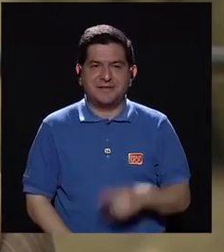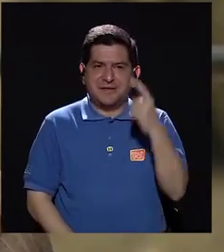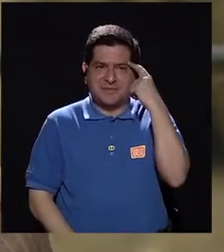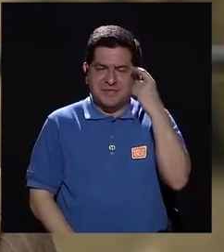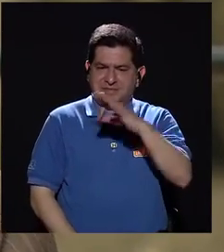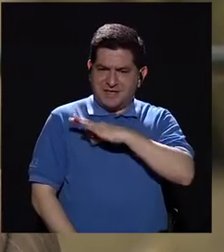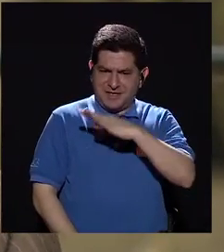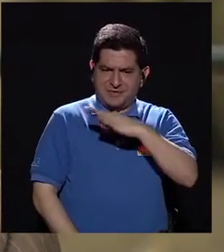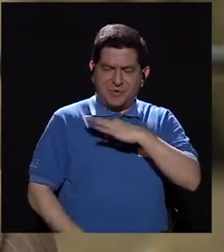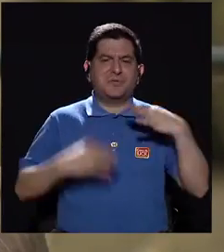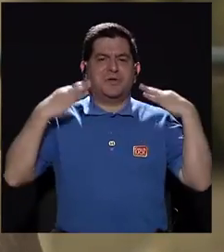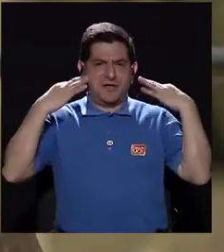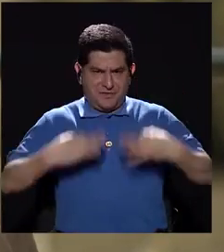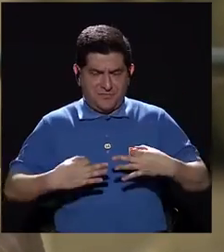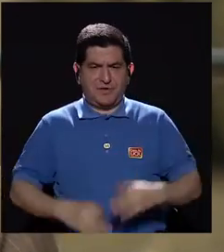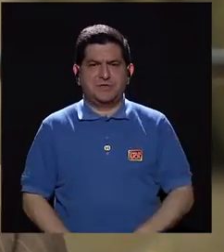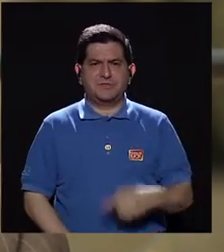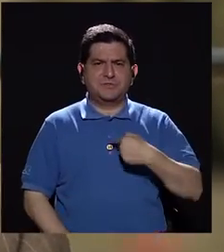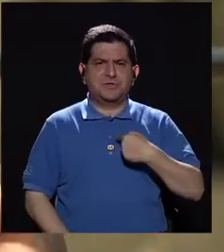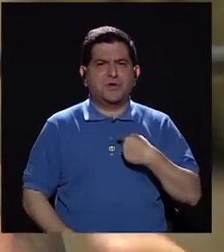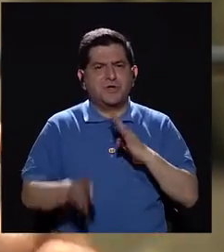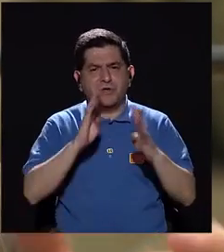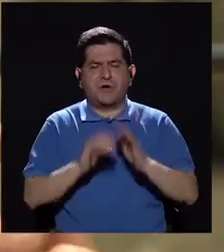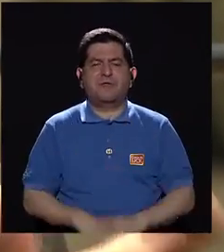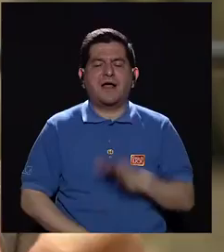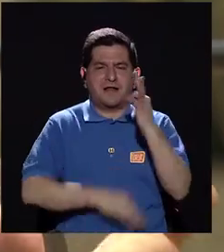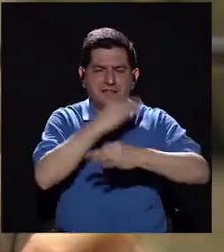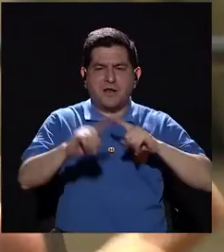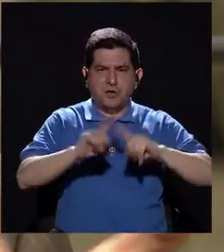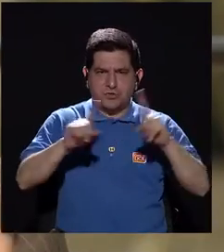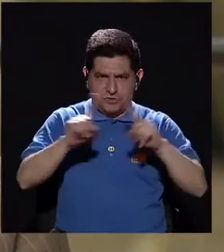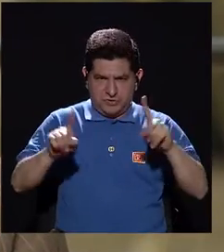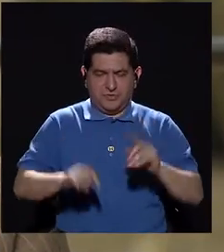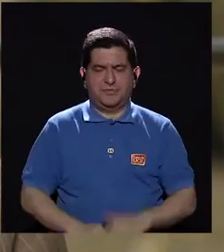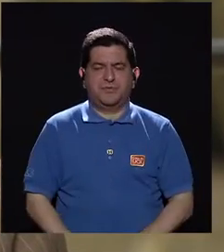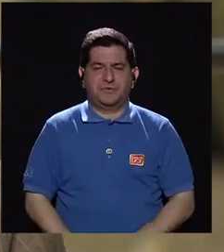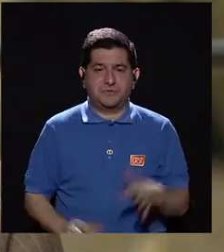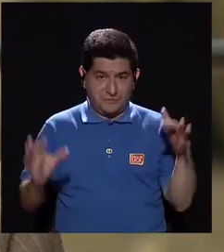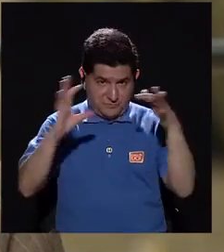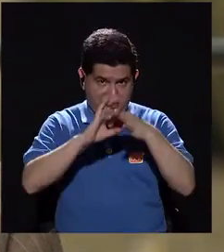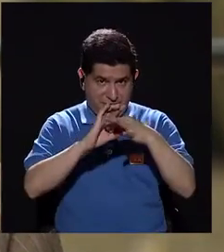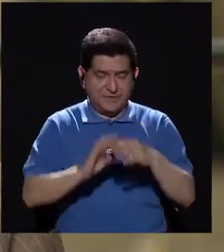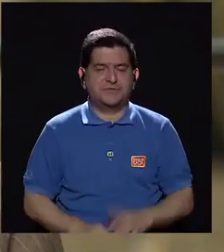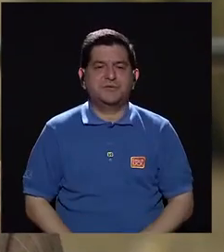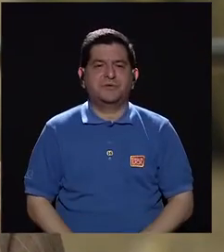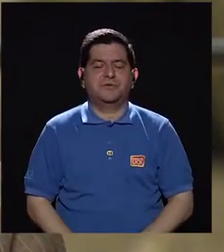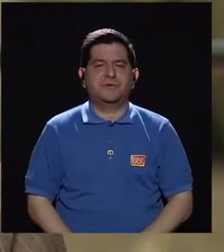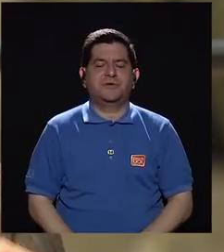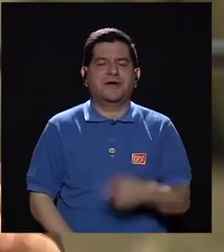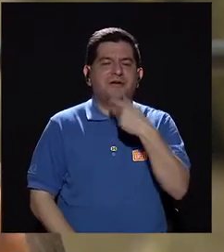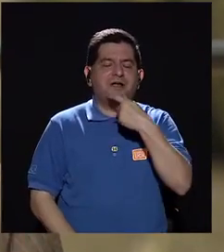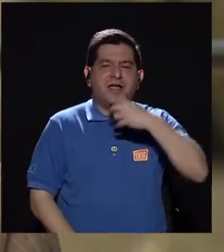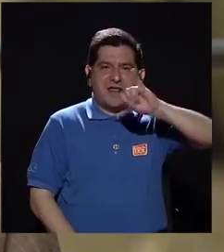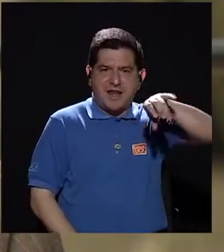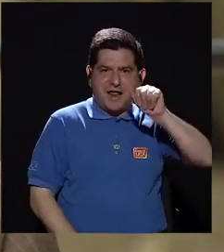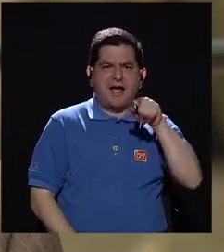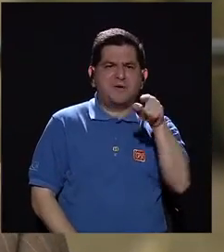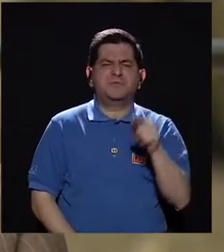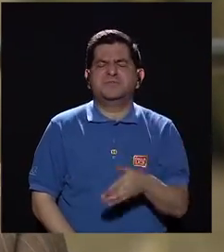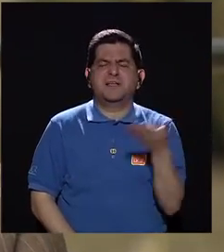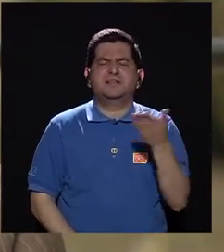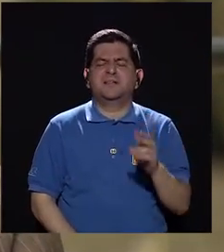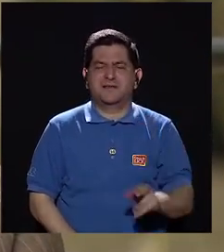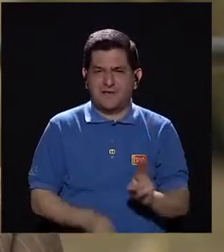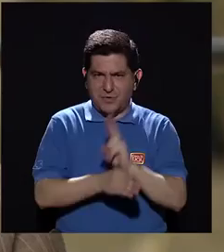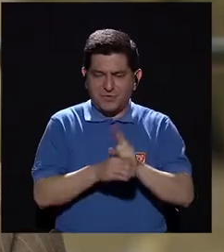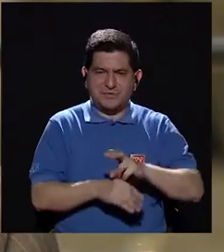los beneficios a nivel físico. Y les quiero hablar un poco bueno, porque tiene que ver mucho con esto. Por ejemplo, cuando nos reímos con ja, ¿ustedes